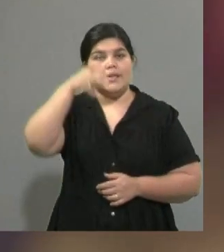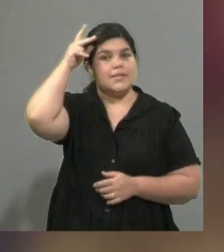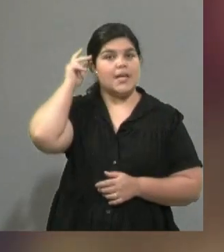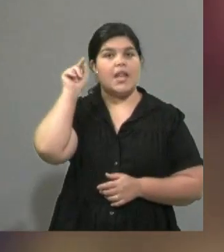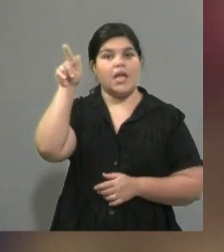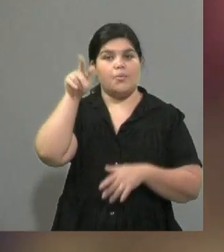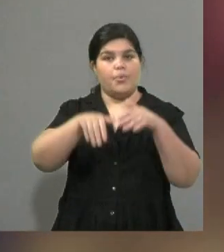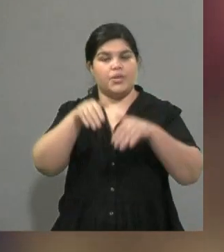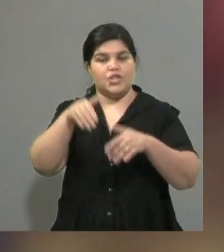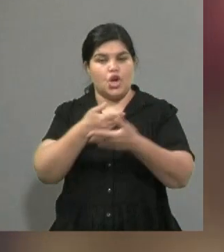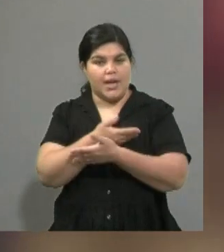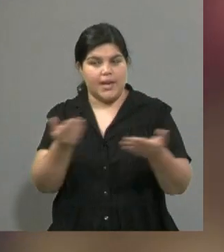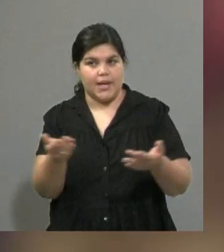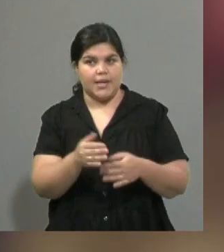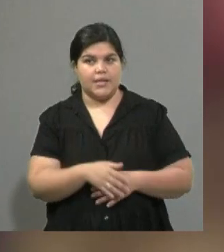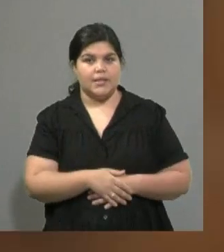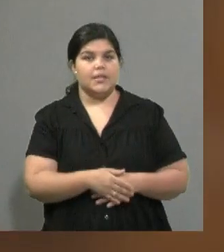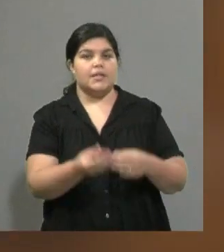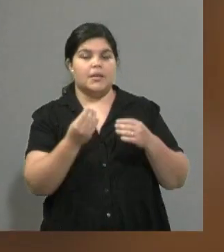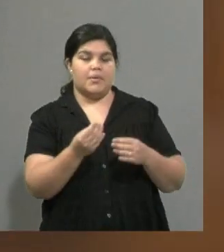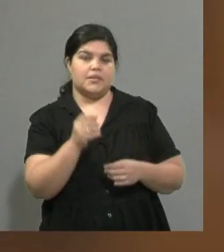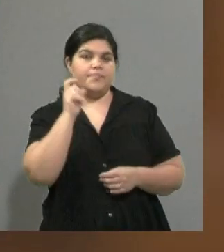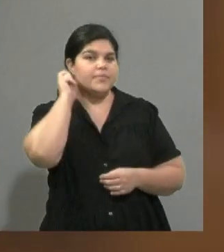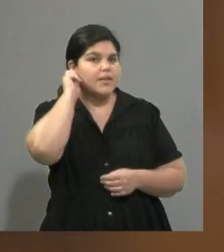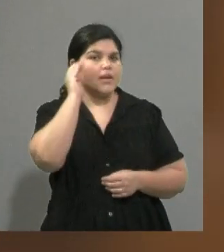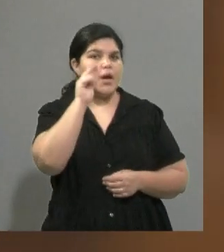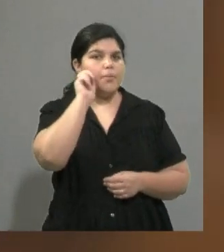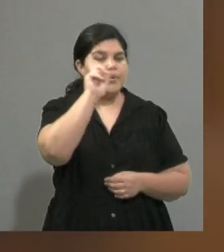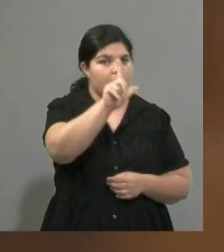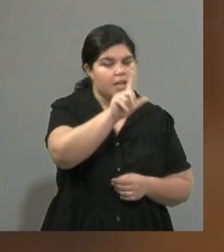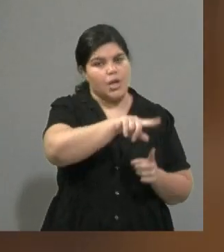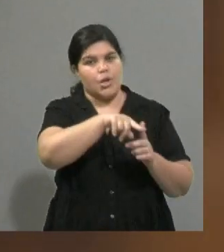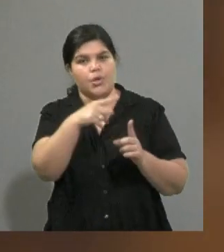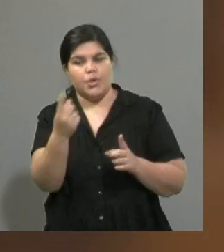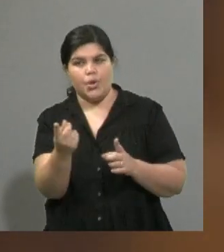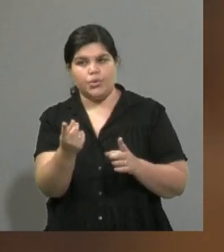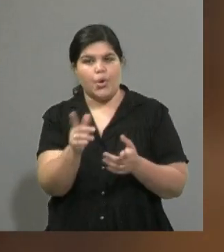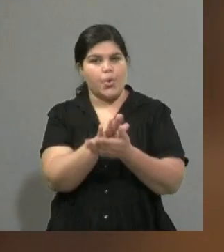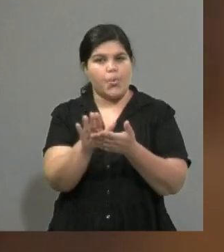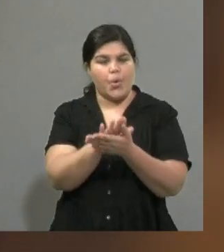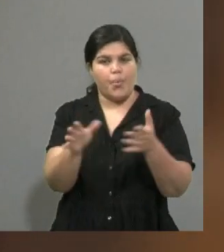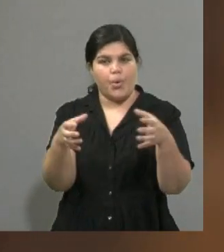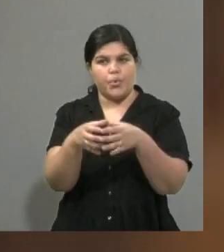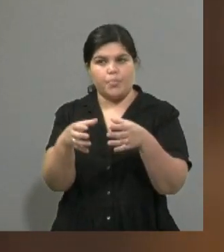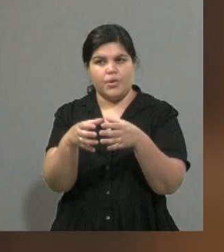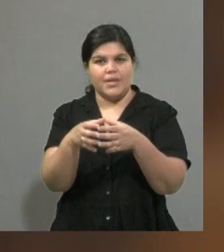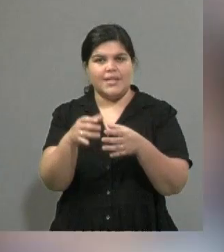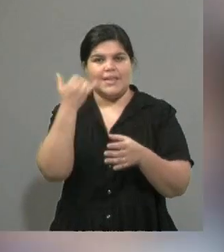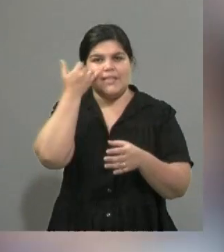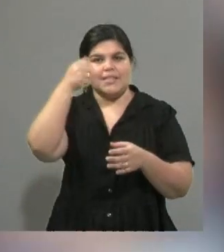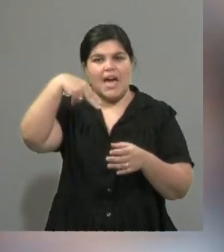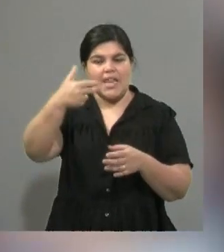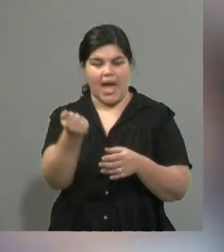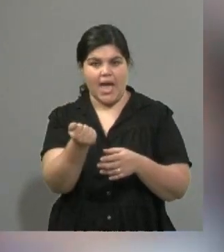los candidatos de apruebo de dignidad de Gabriel Boric y del nuevo pacto social, que son Jasna Proboste, los